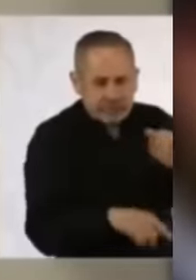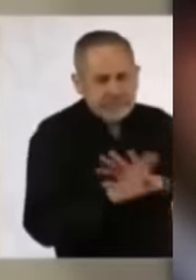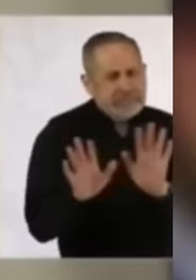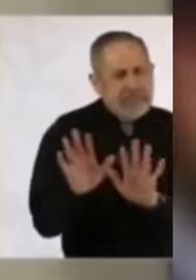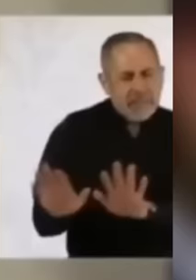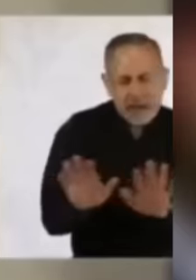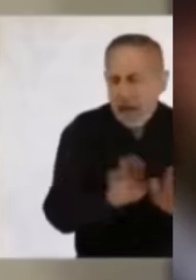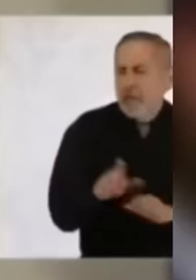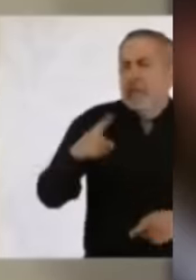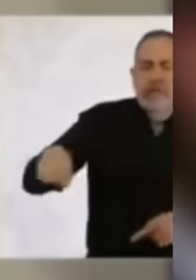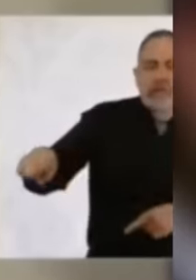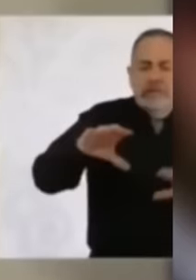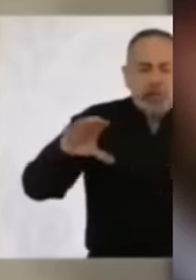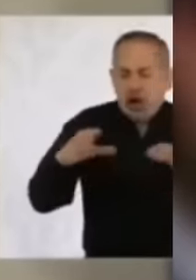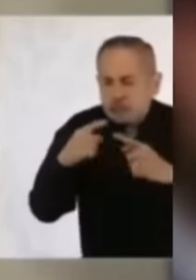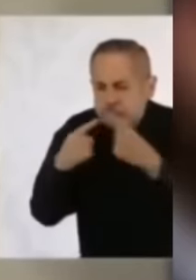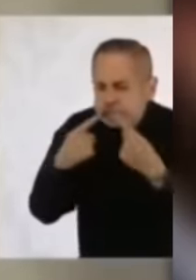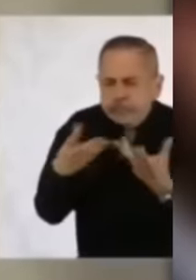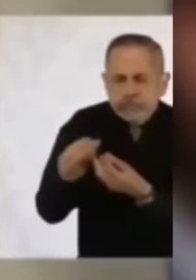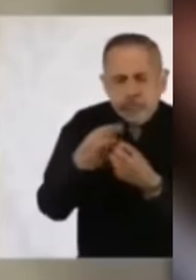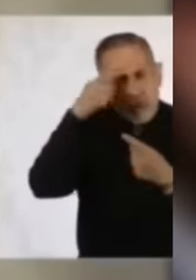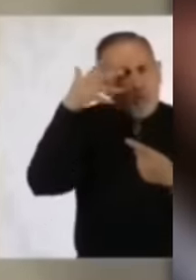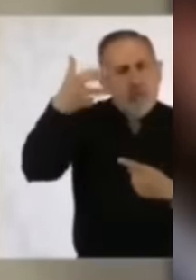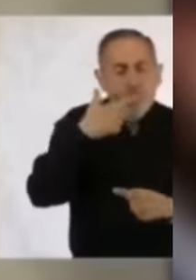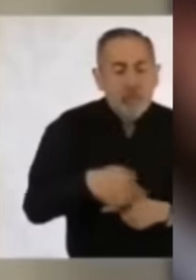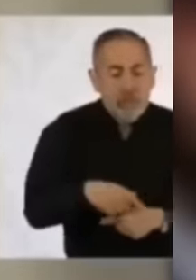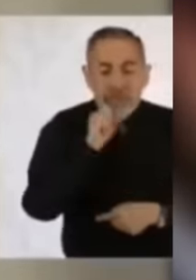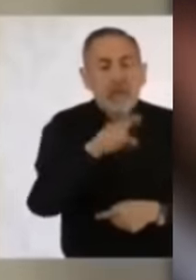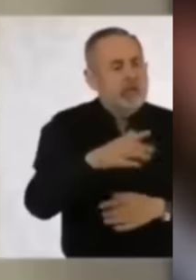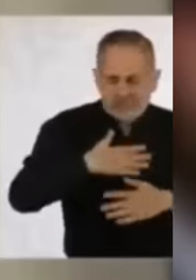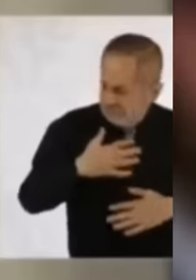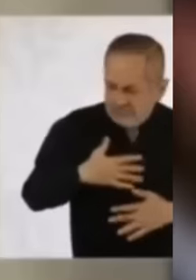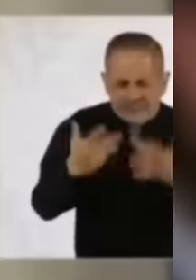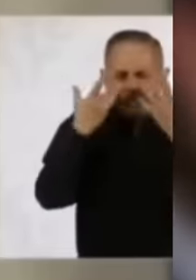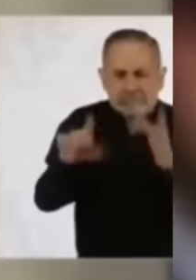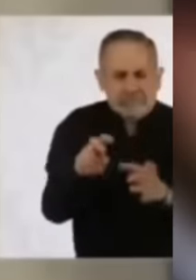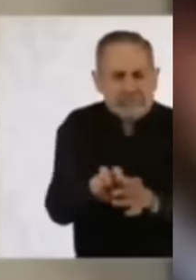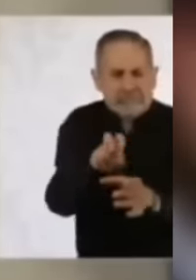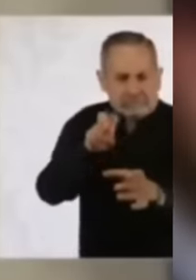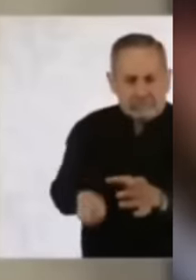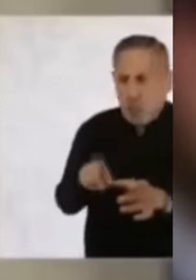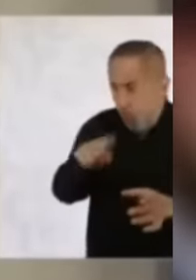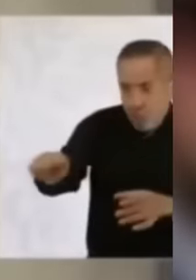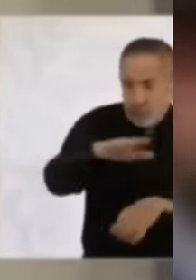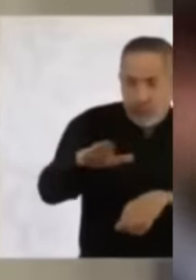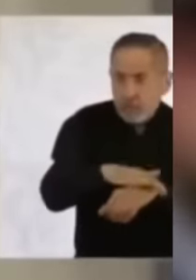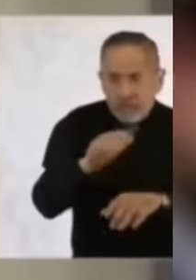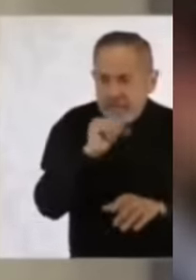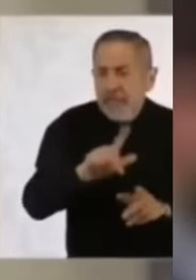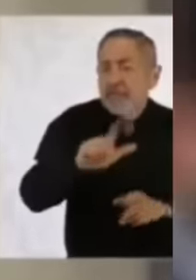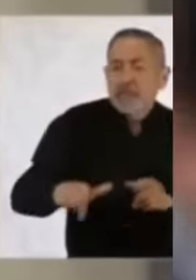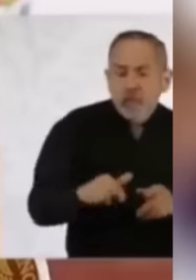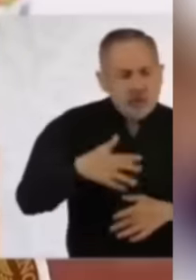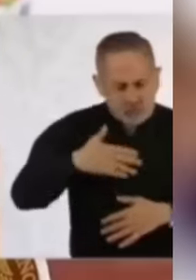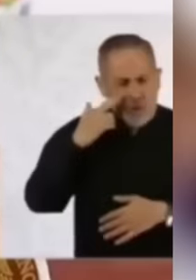la decisión para mejor México. También ofreció su renuncia al cargo si eso ayudara a evitar la aprobación. ¿Qué opina usted de esto? ¿Se